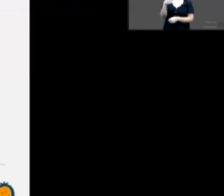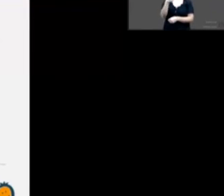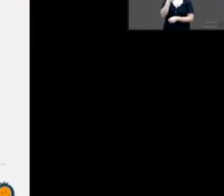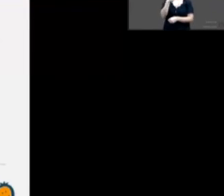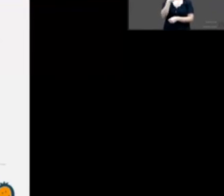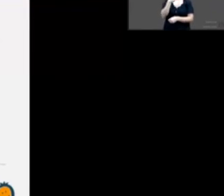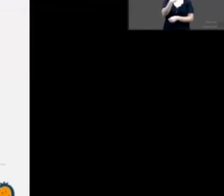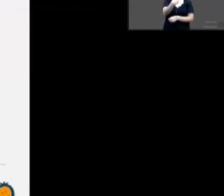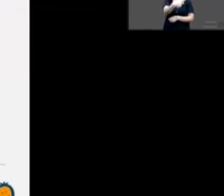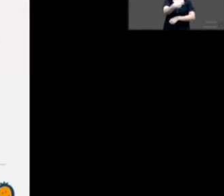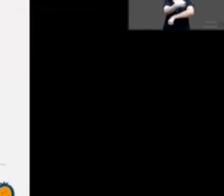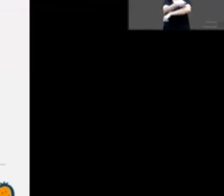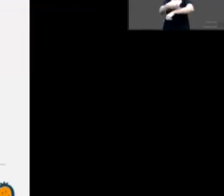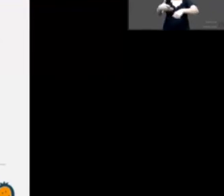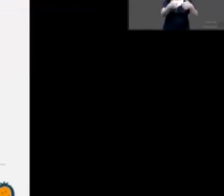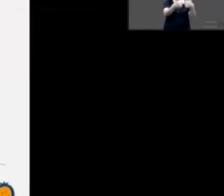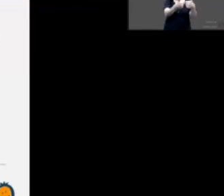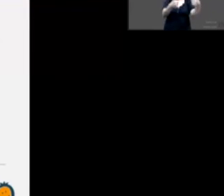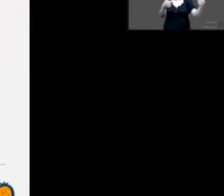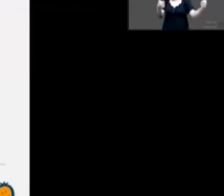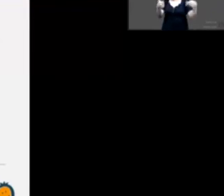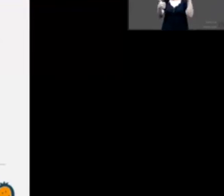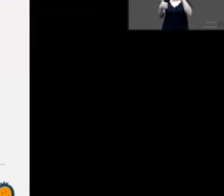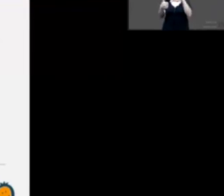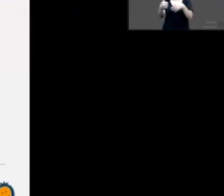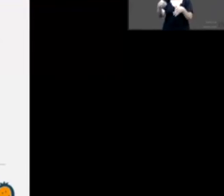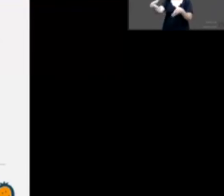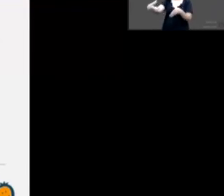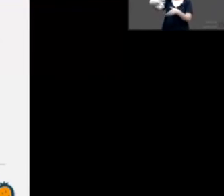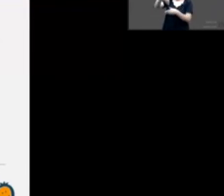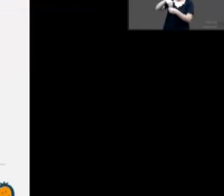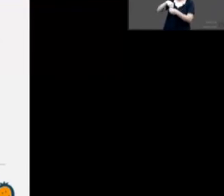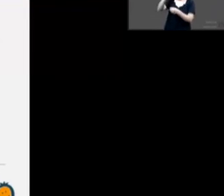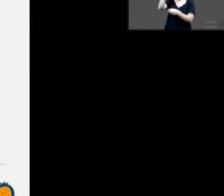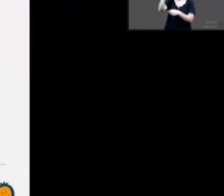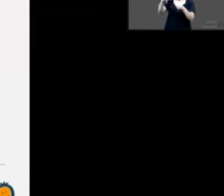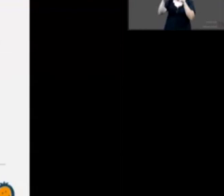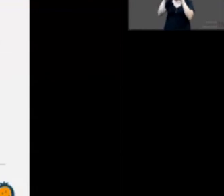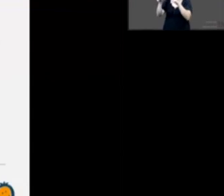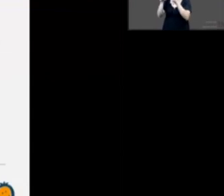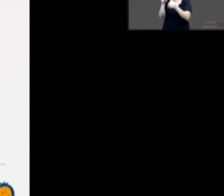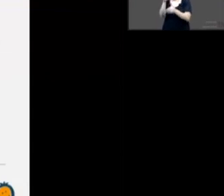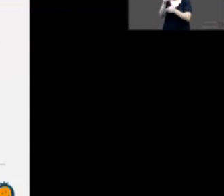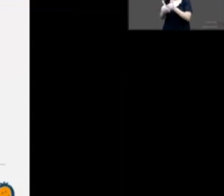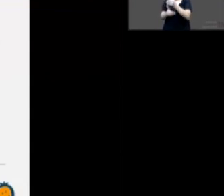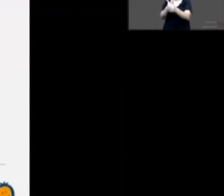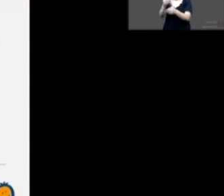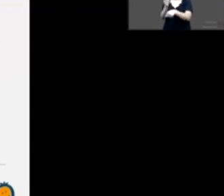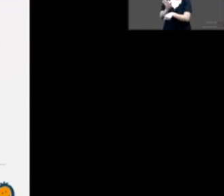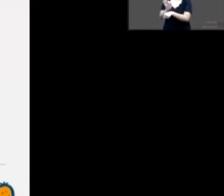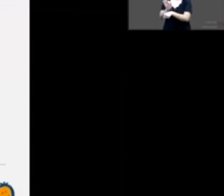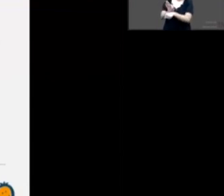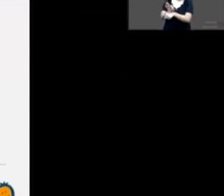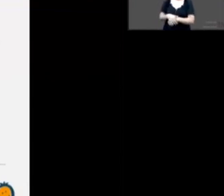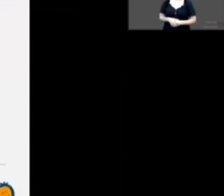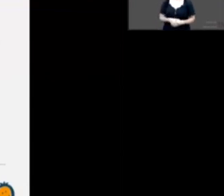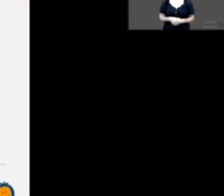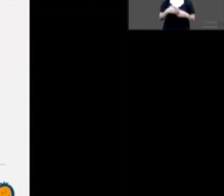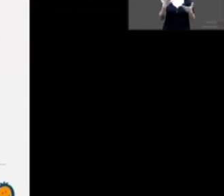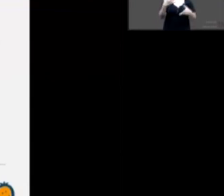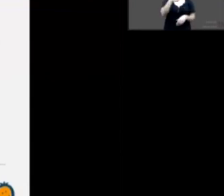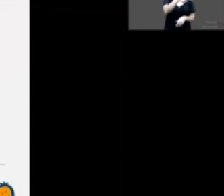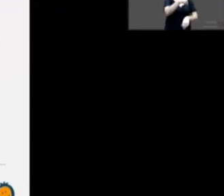contexto y familia de origen. Entonces, el cuidado residencial en CAF, el acogimiento familiar, tanto en familia